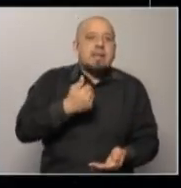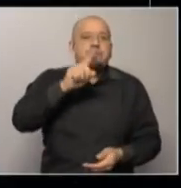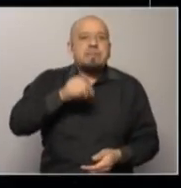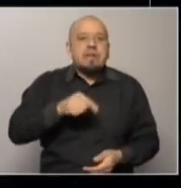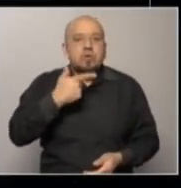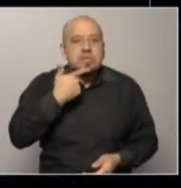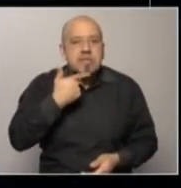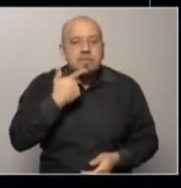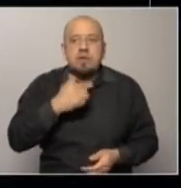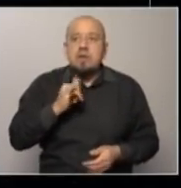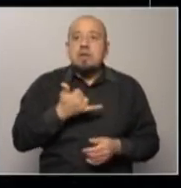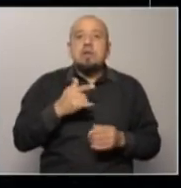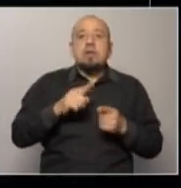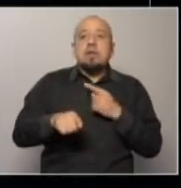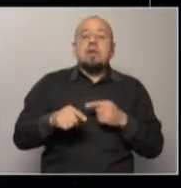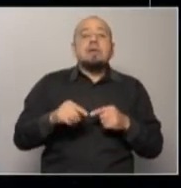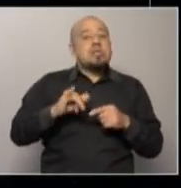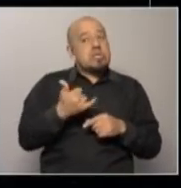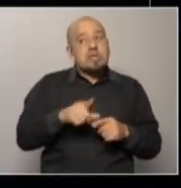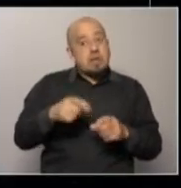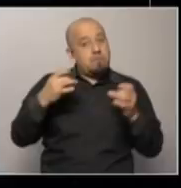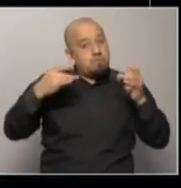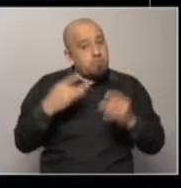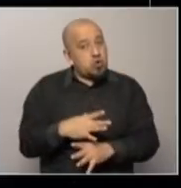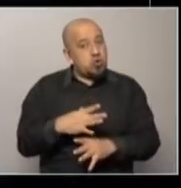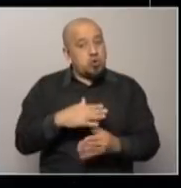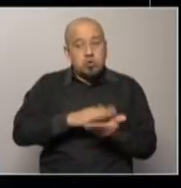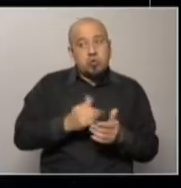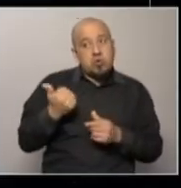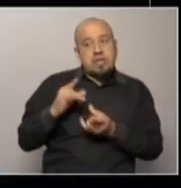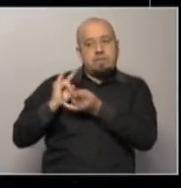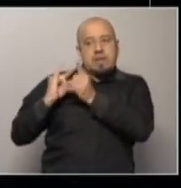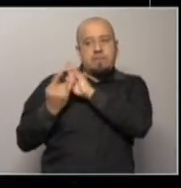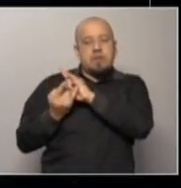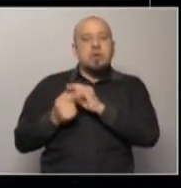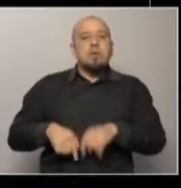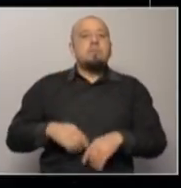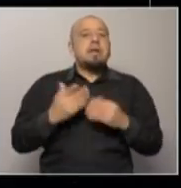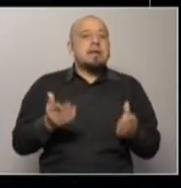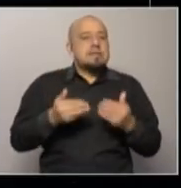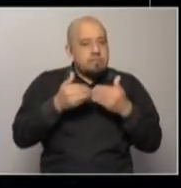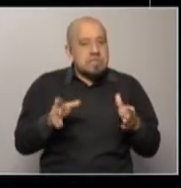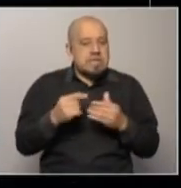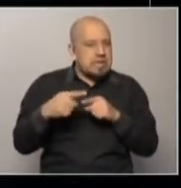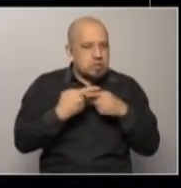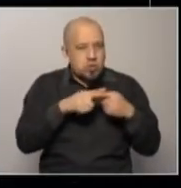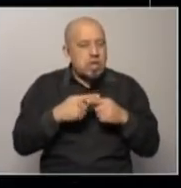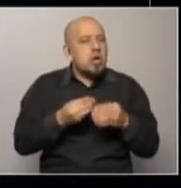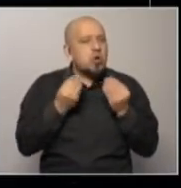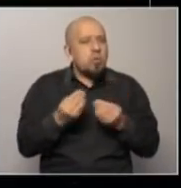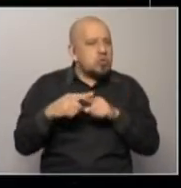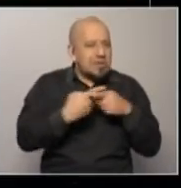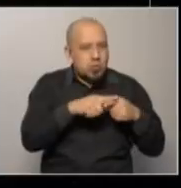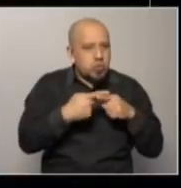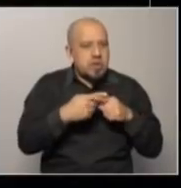presupuesto tiene que estar, seis meses después que asume el presidente, presupuesto tiene que estar en el Parlamento para que se comience a discutir. ¿Cómo se discute?